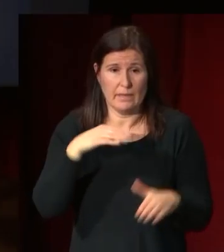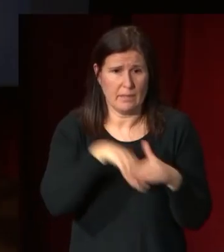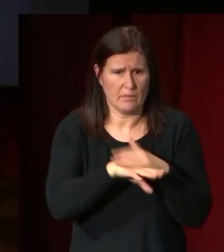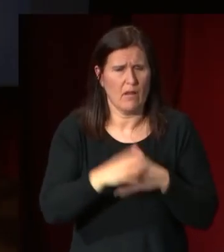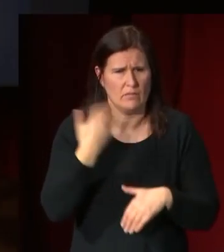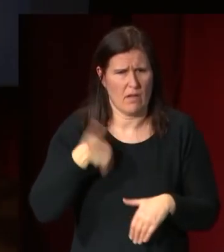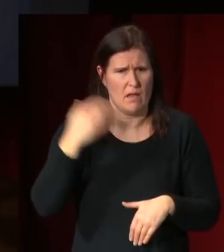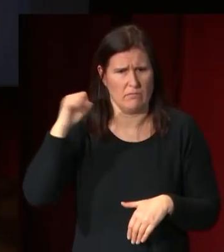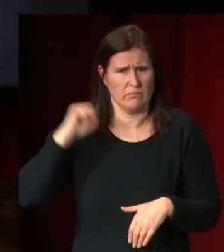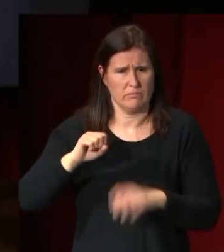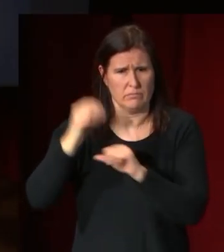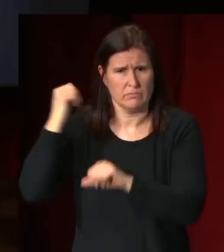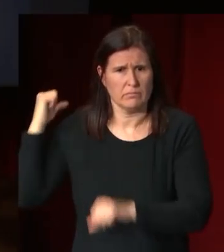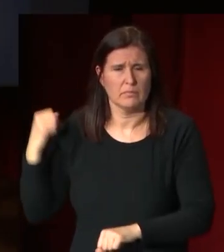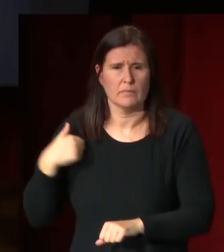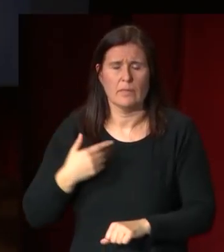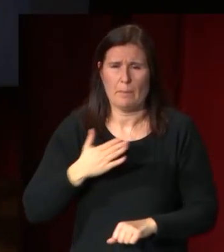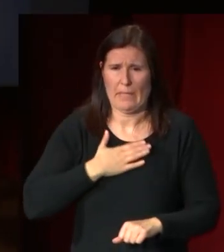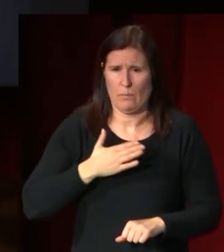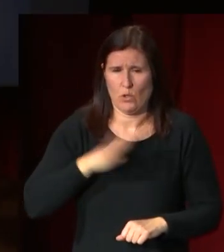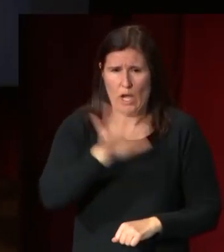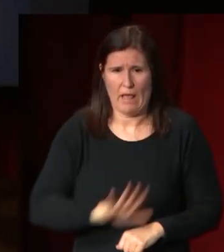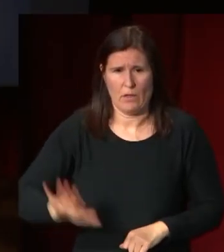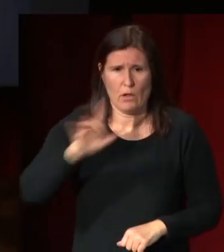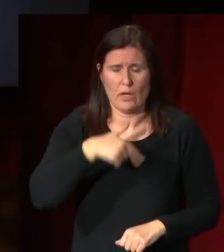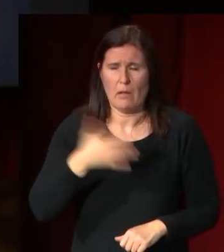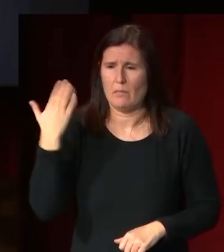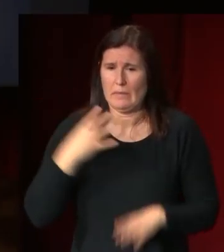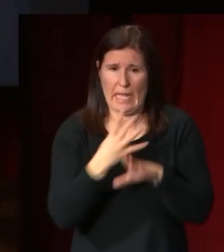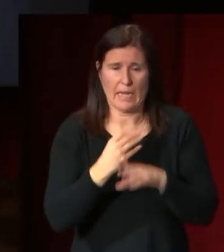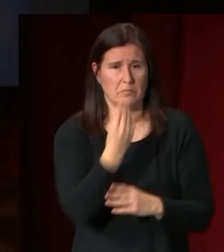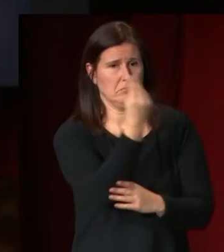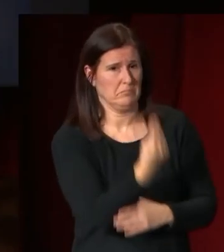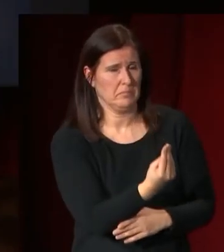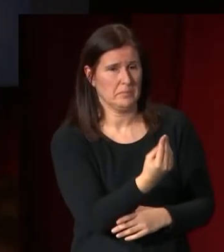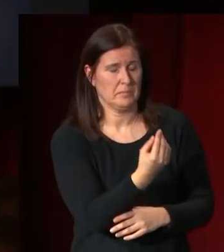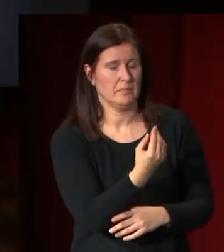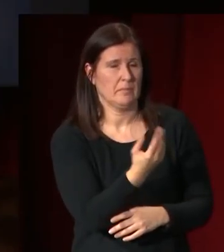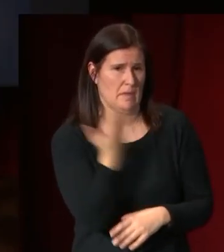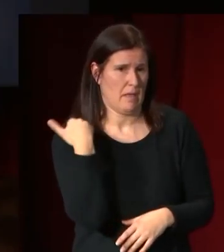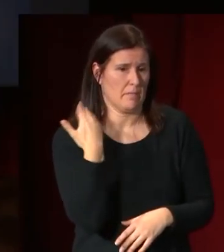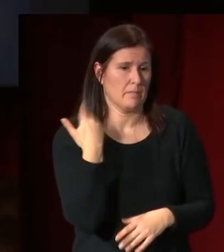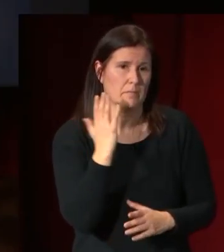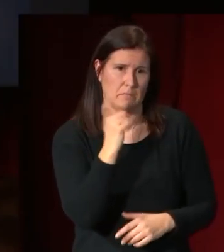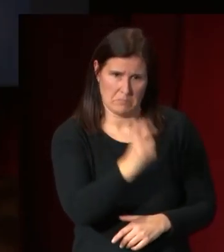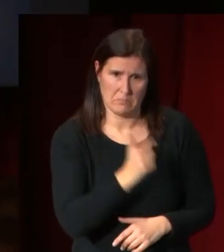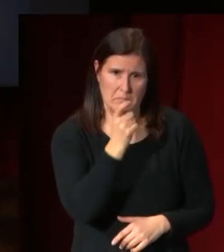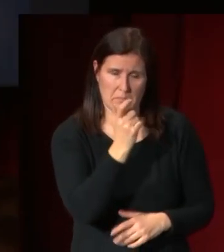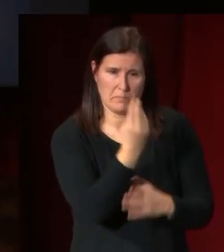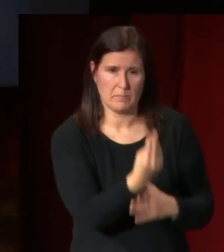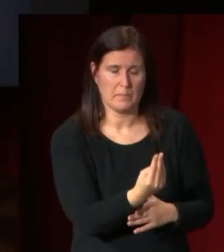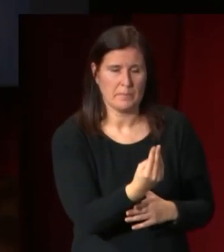muchos años en patrimonio nacional durante un tiempo estuvo expuesta en un jardín y eso hizo que bueno que hubiera que hacer